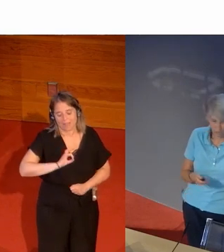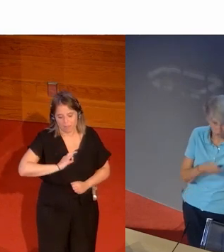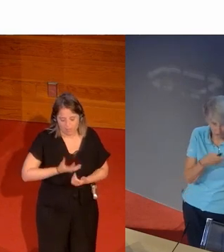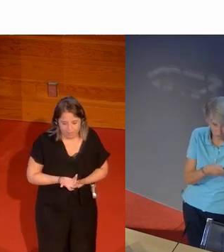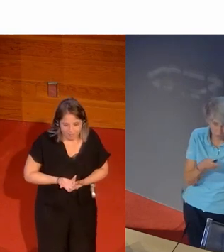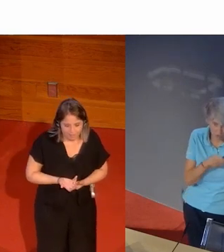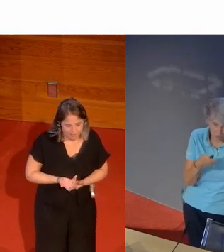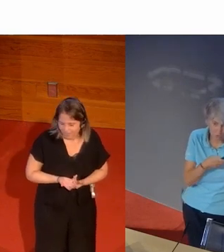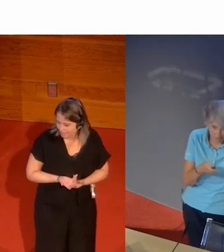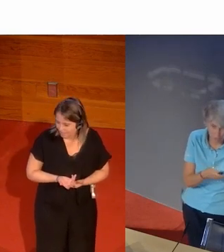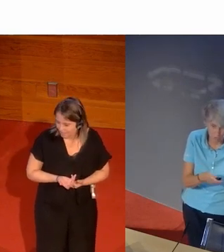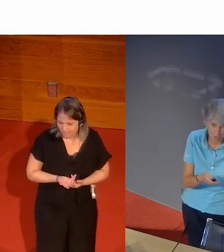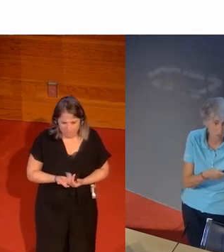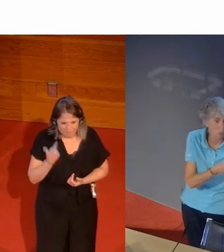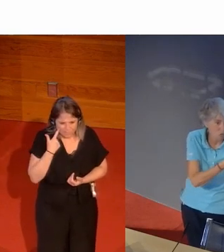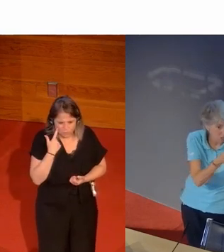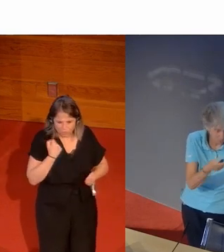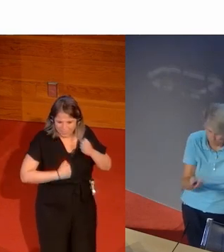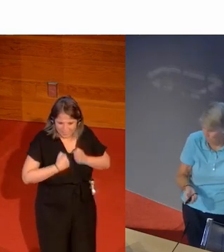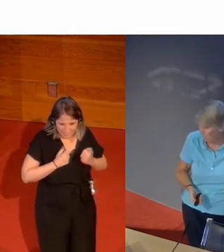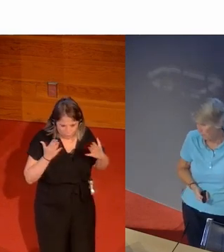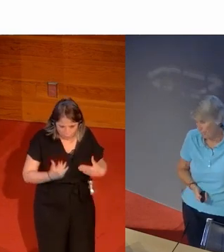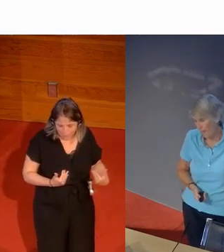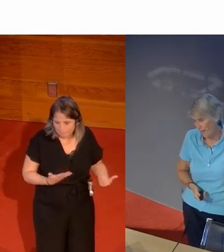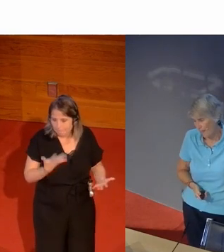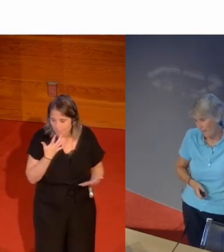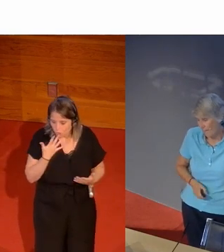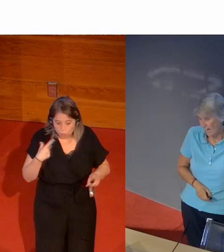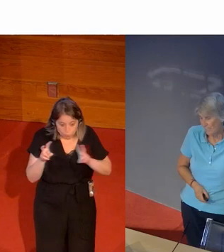pero esto porque no nos fijamos pero yo que voy buscando encuentro